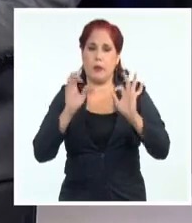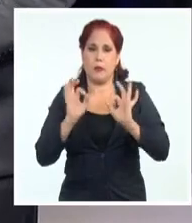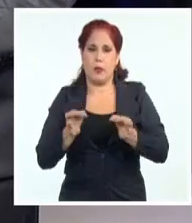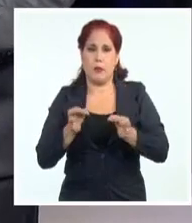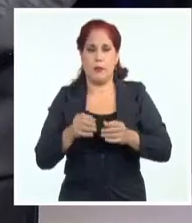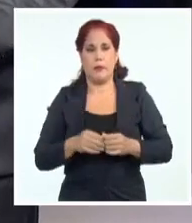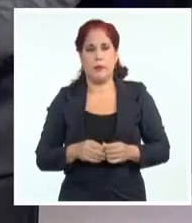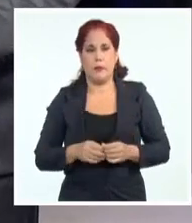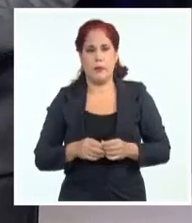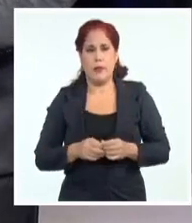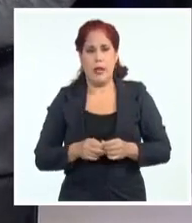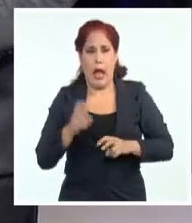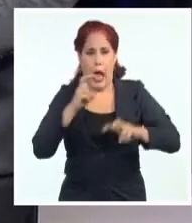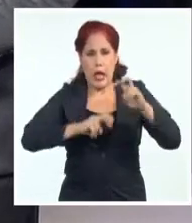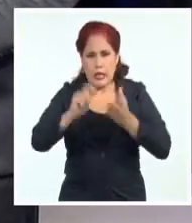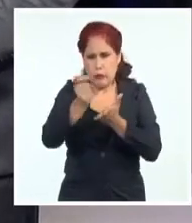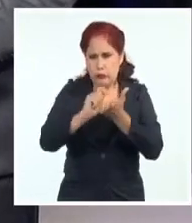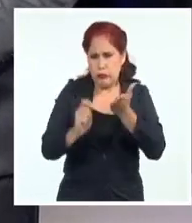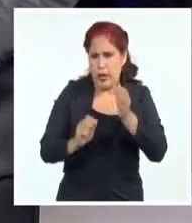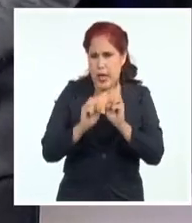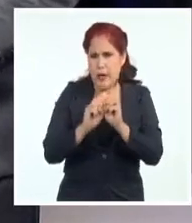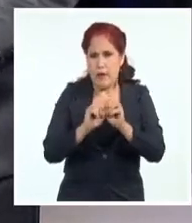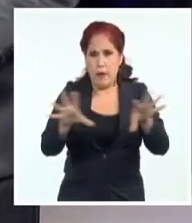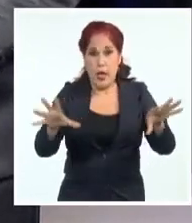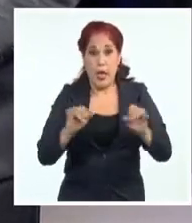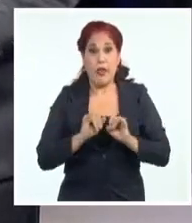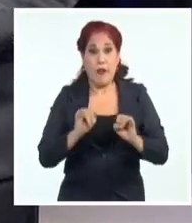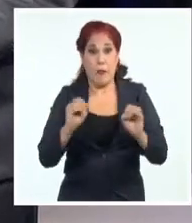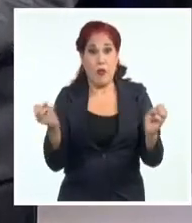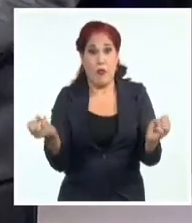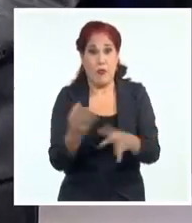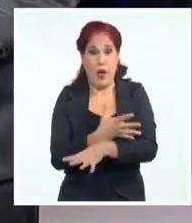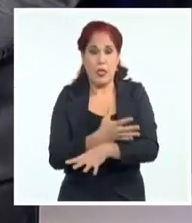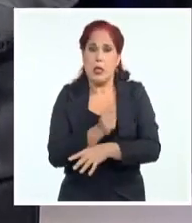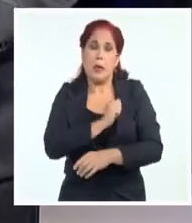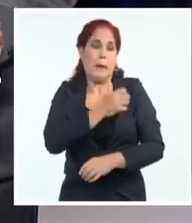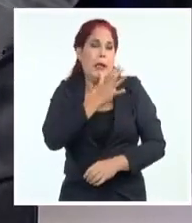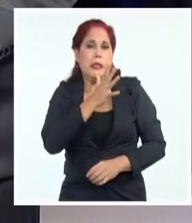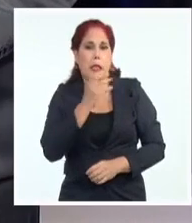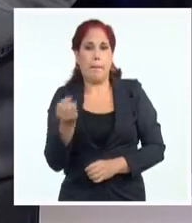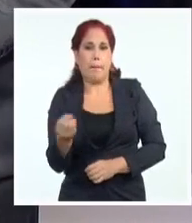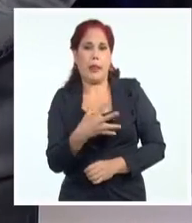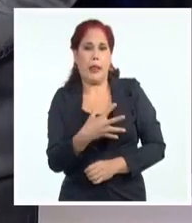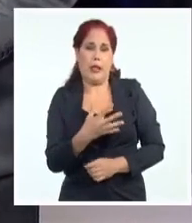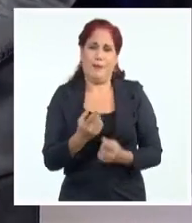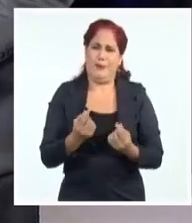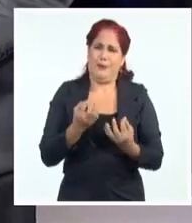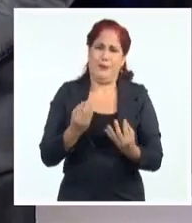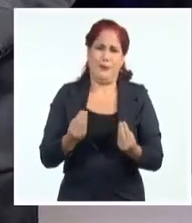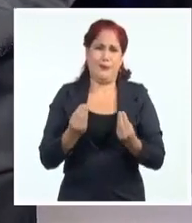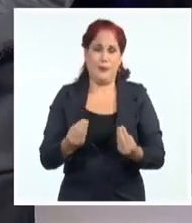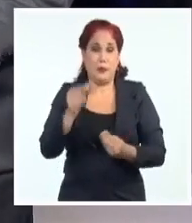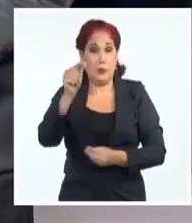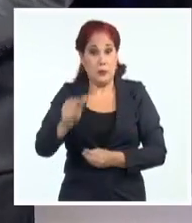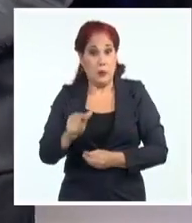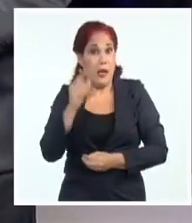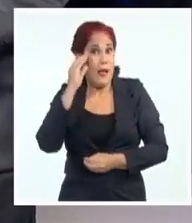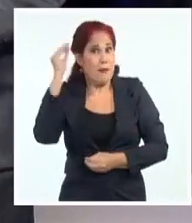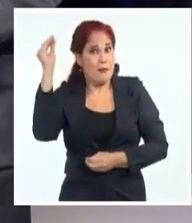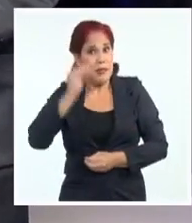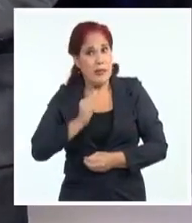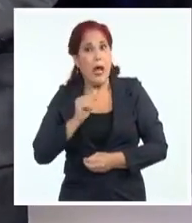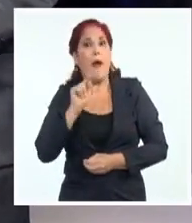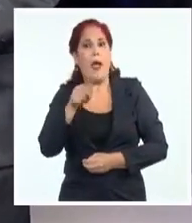ataque. Quienes elaboran y difunden esas informaciones falsas, solo consiguen descrédito y quedan bastante mal parados ante las personas que sí